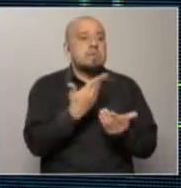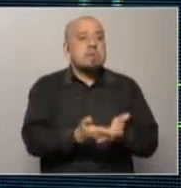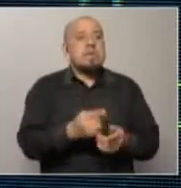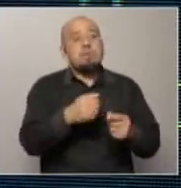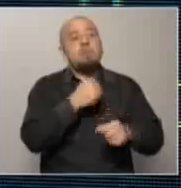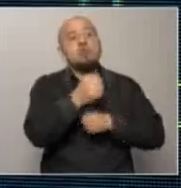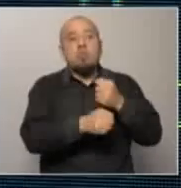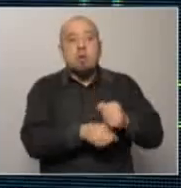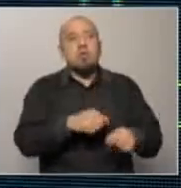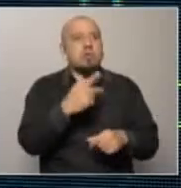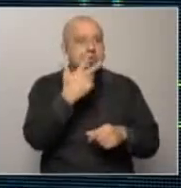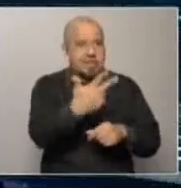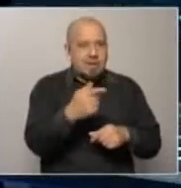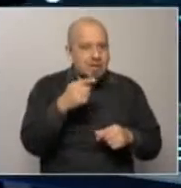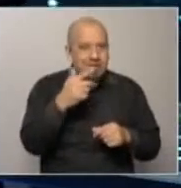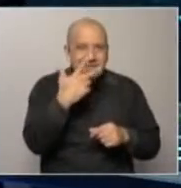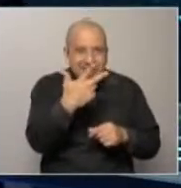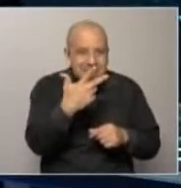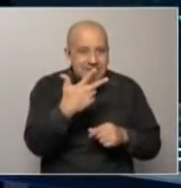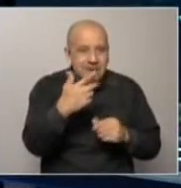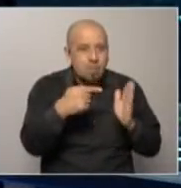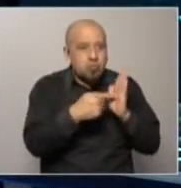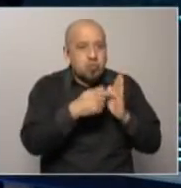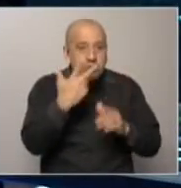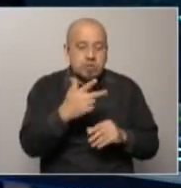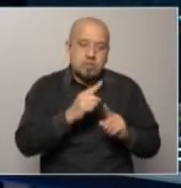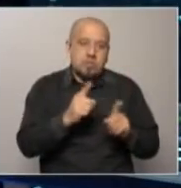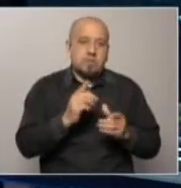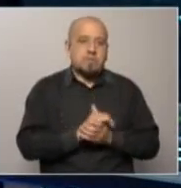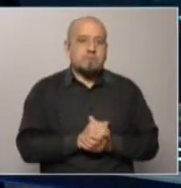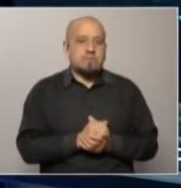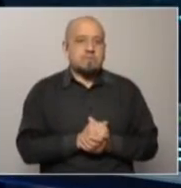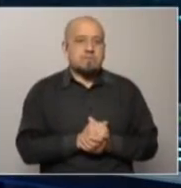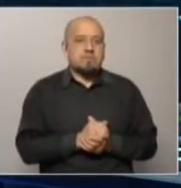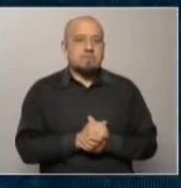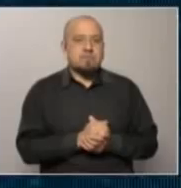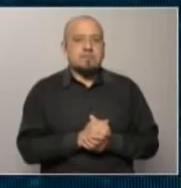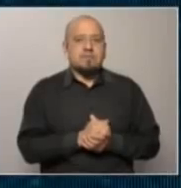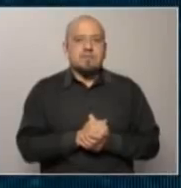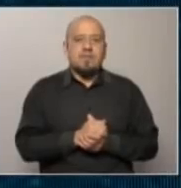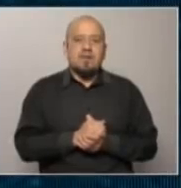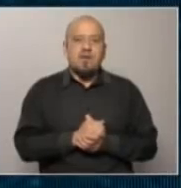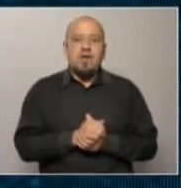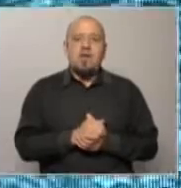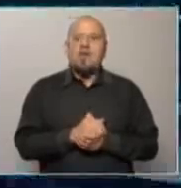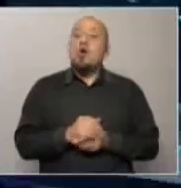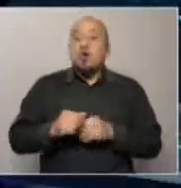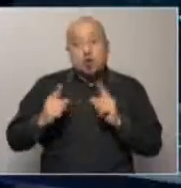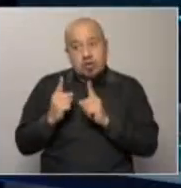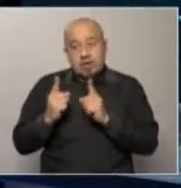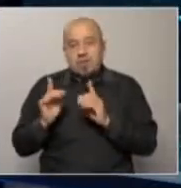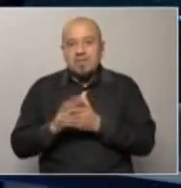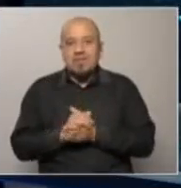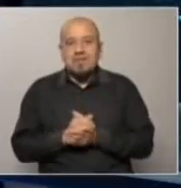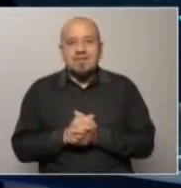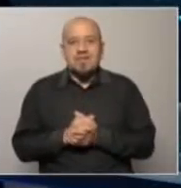que el año que viene tenemos que tener 3 puntos de superávit ni mucho menos a ver me tengo que ir cortito una frase